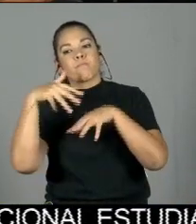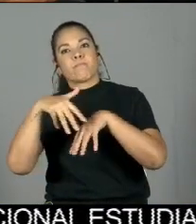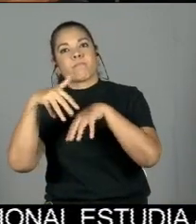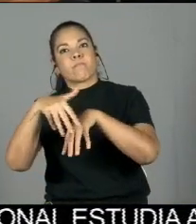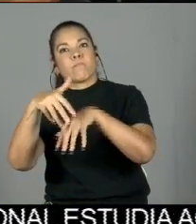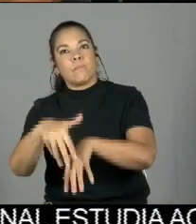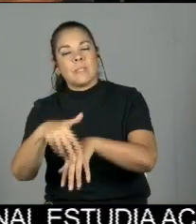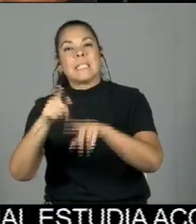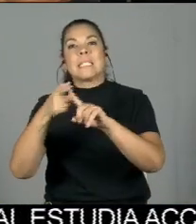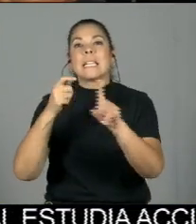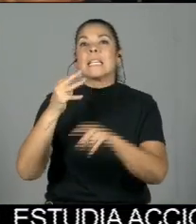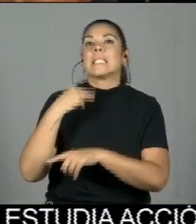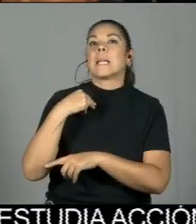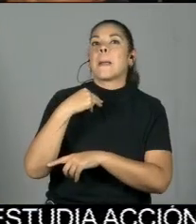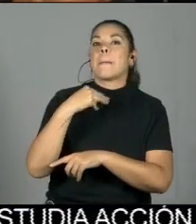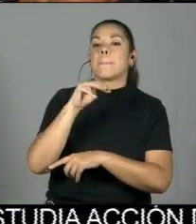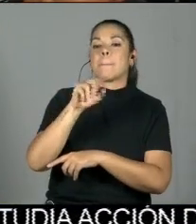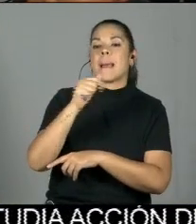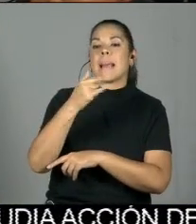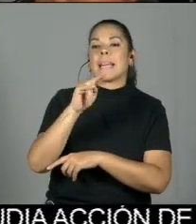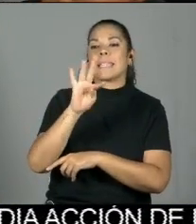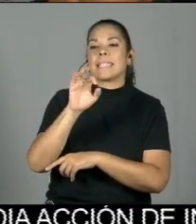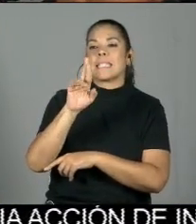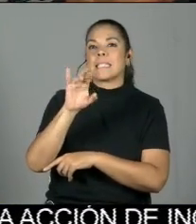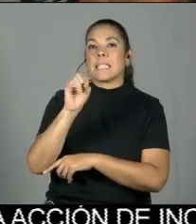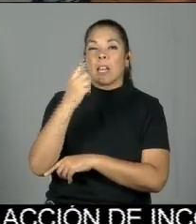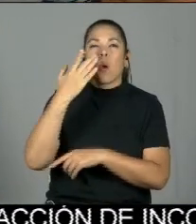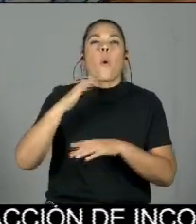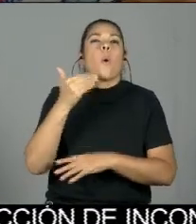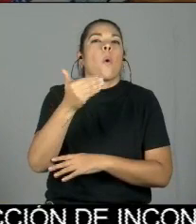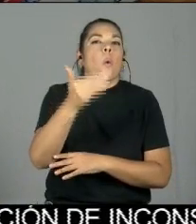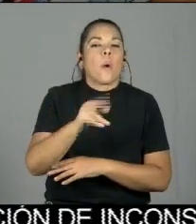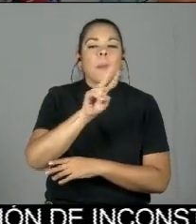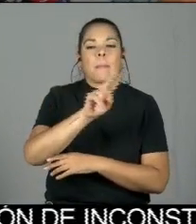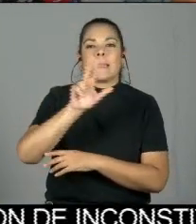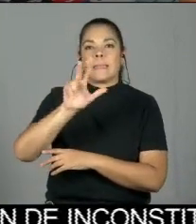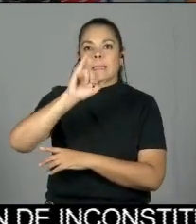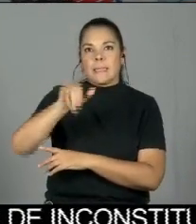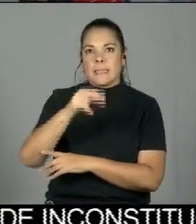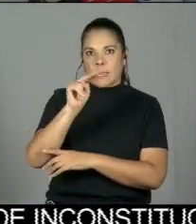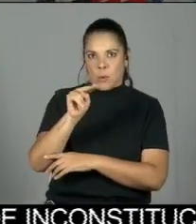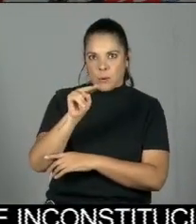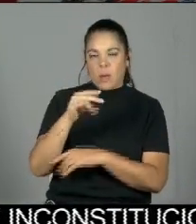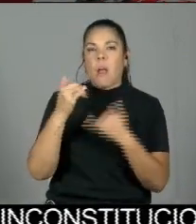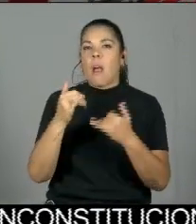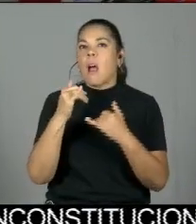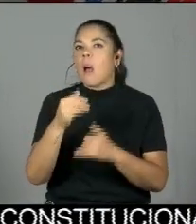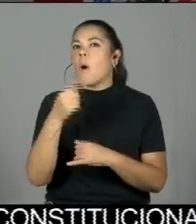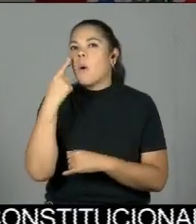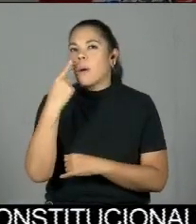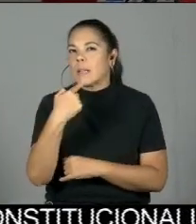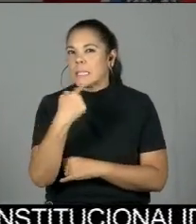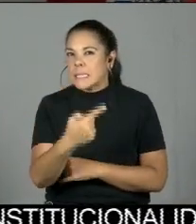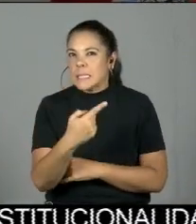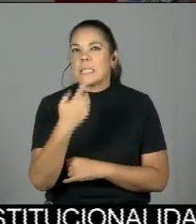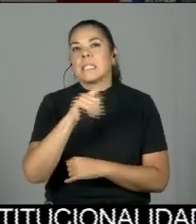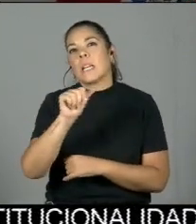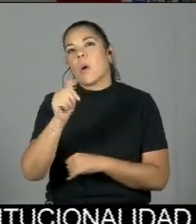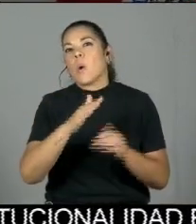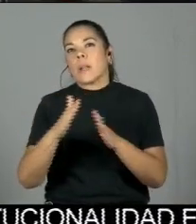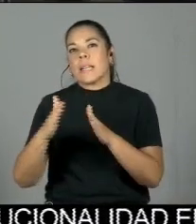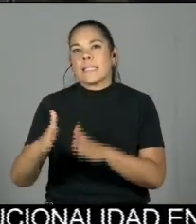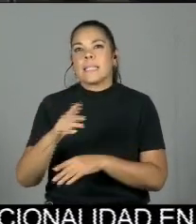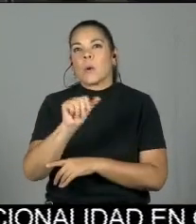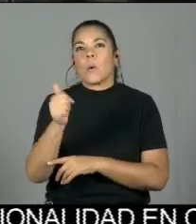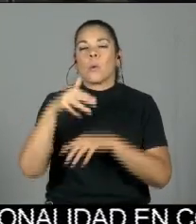del Magisterio, que sería el 23 de junio. Pero lo vamos a dejar también con unas impresiones de los organizadores de este otro movimiento también.